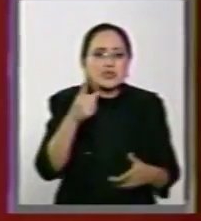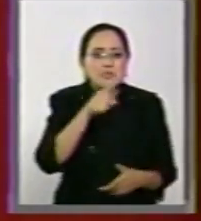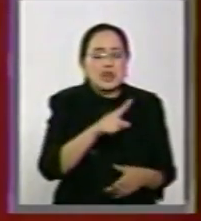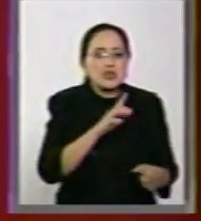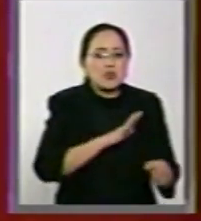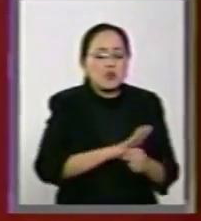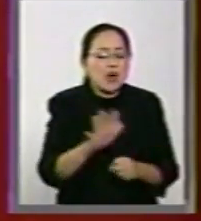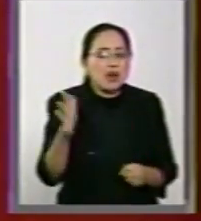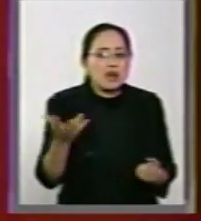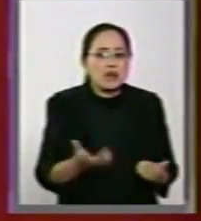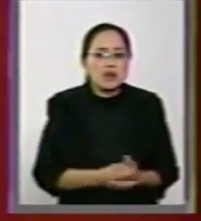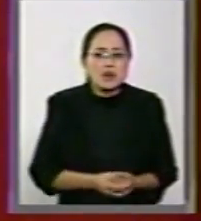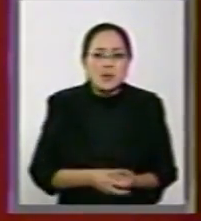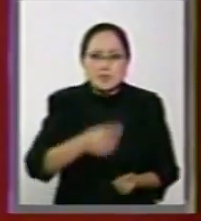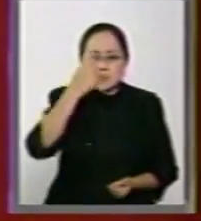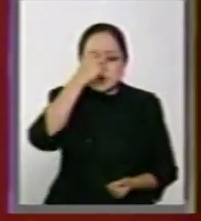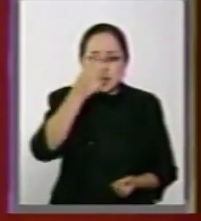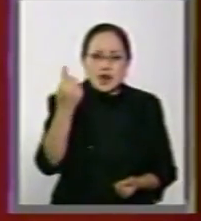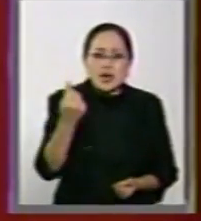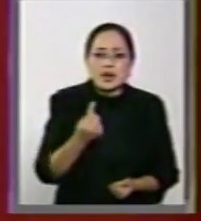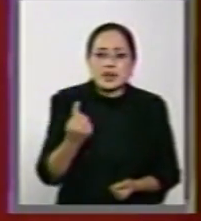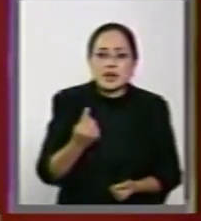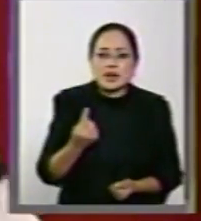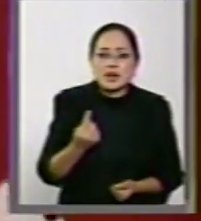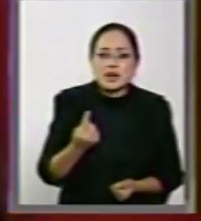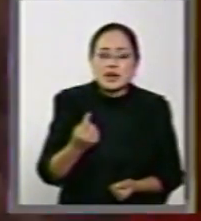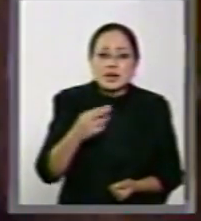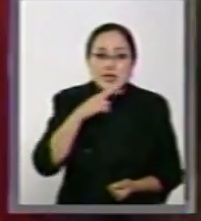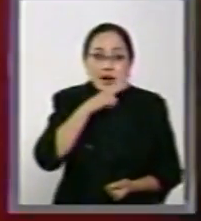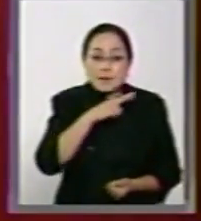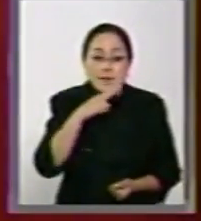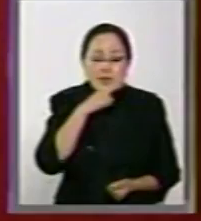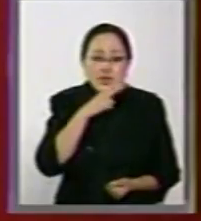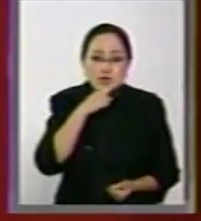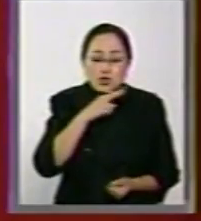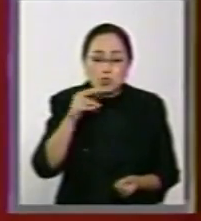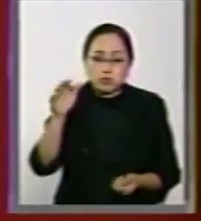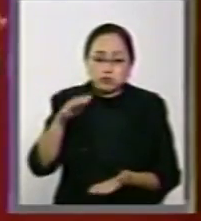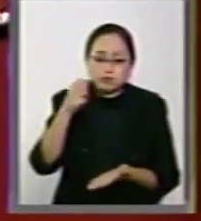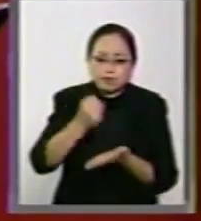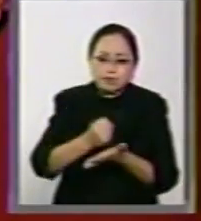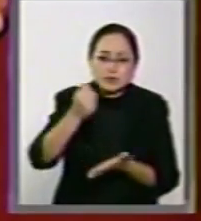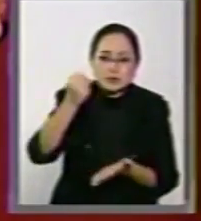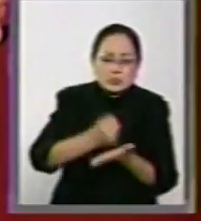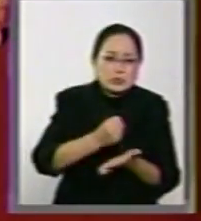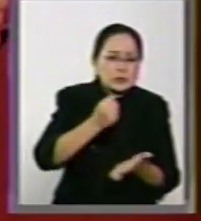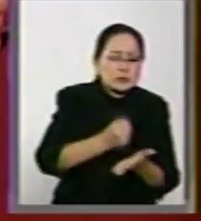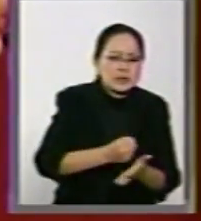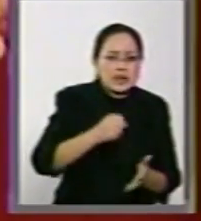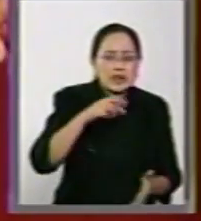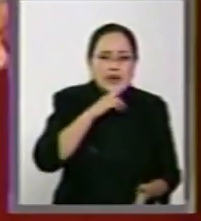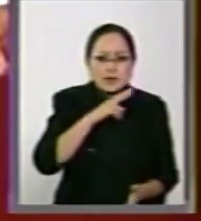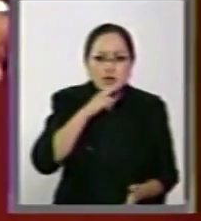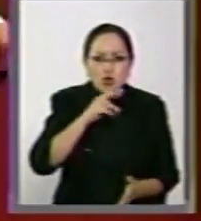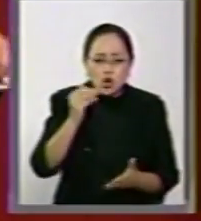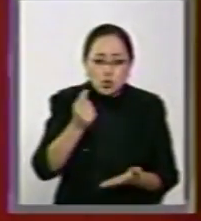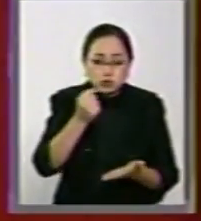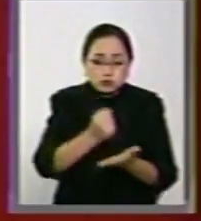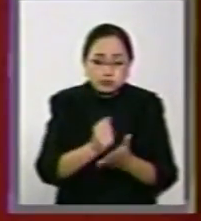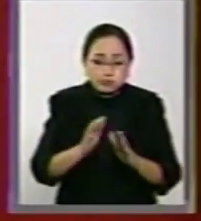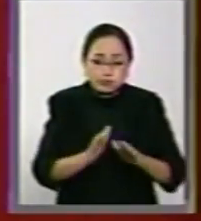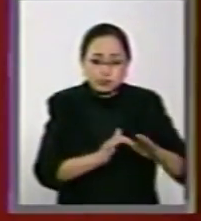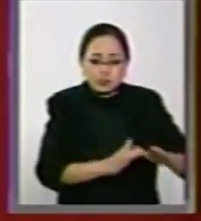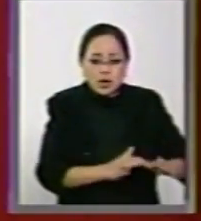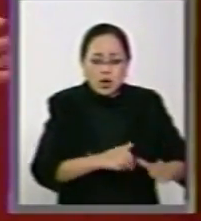¿Será para que salga rápidamente? ¿O la van a dejar ahí y la pueden congelar?